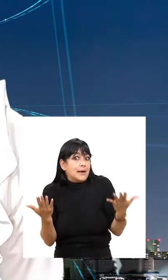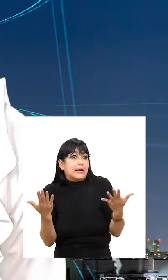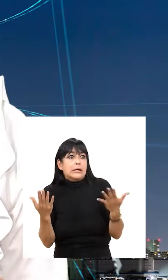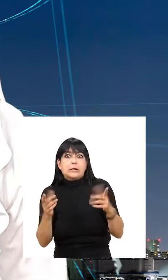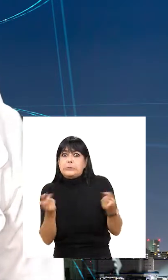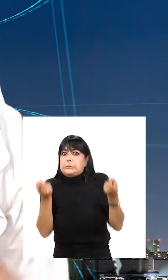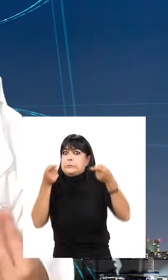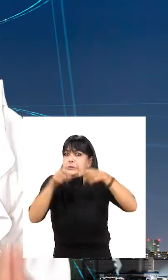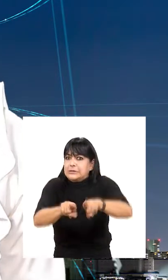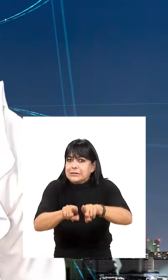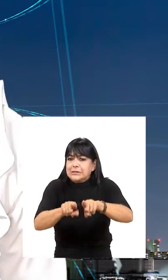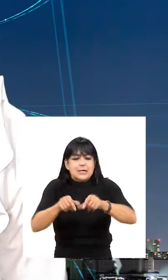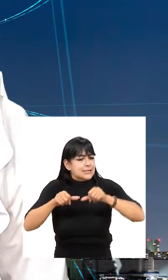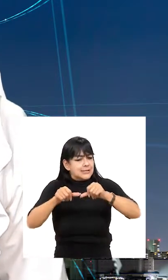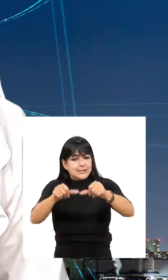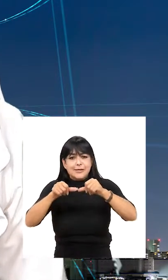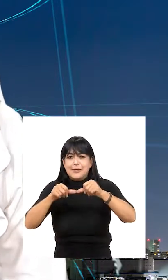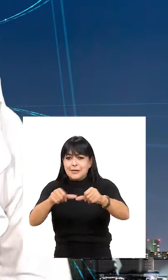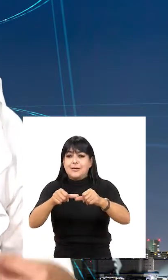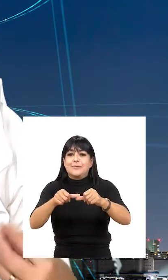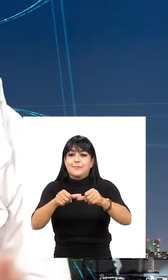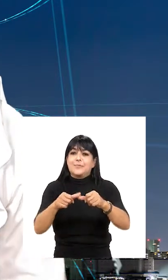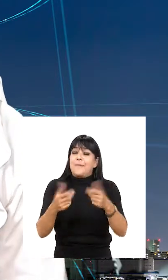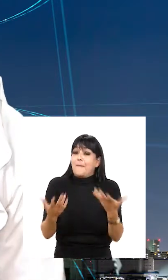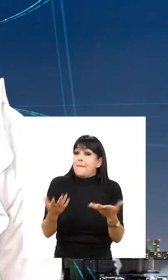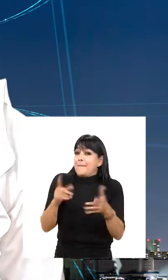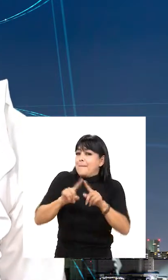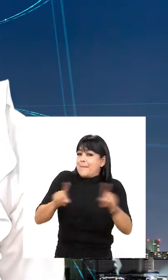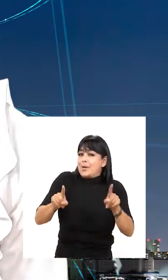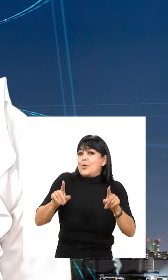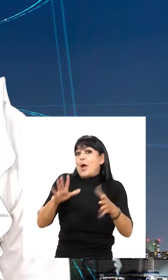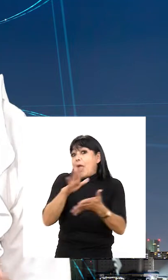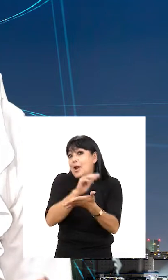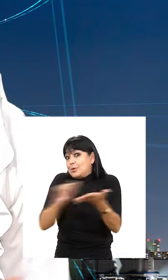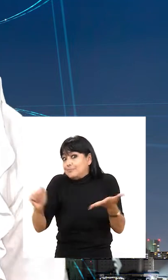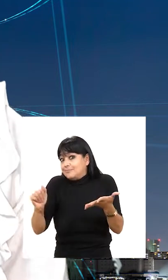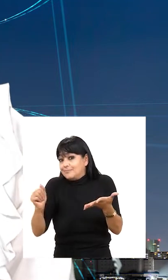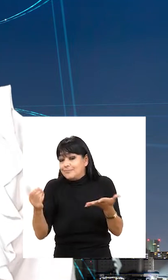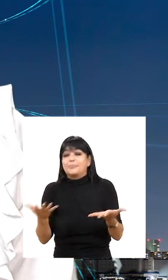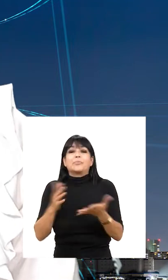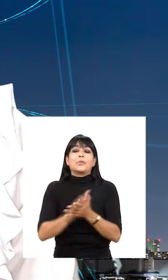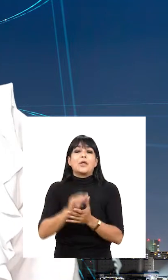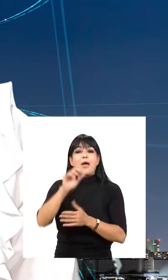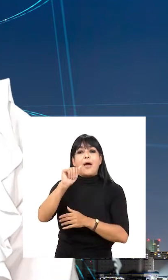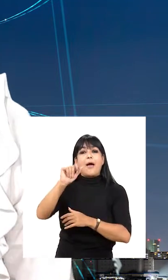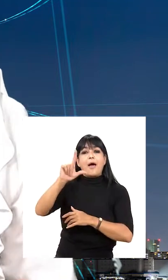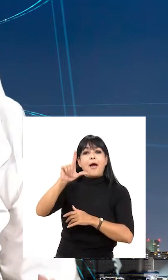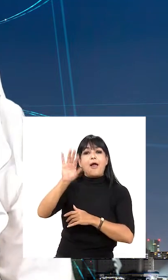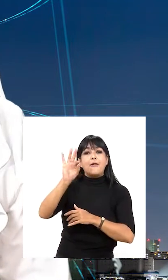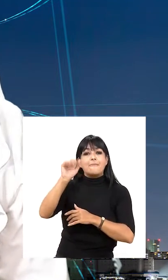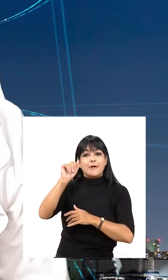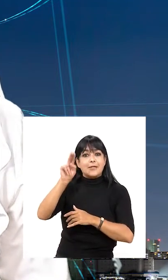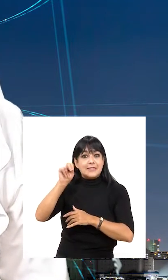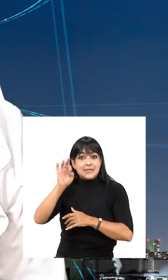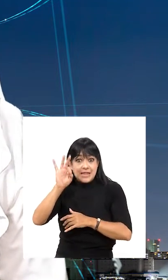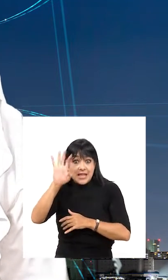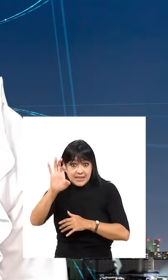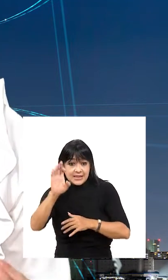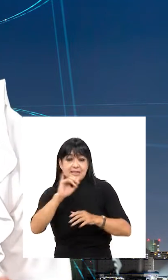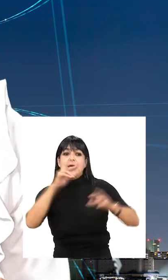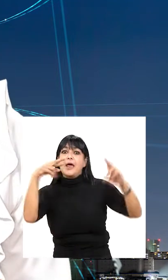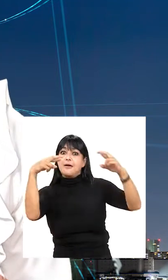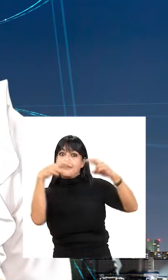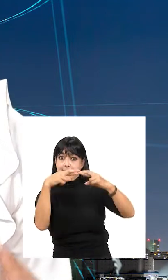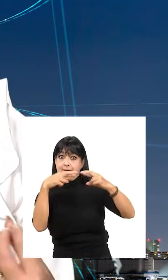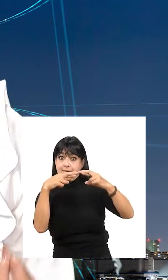caso de cualquier ataque, siguieran funcionando aunque alguna fuera destruida. ARPANET empieza a